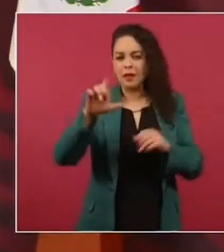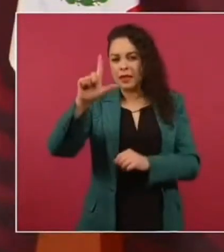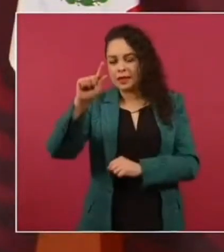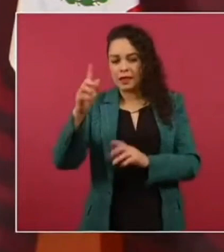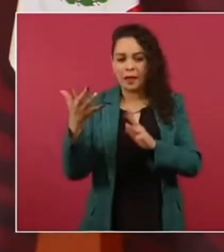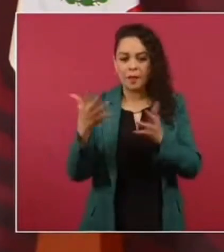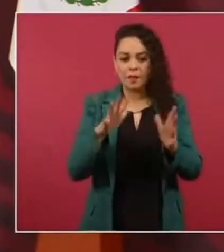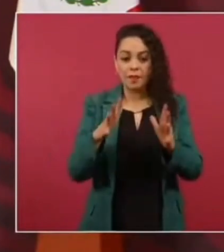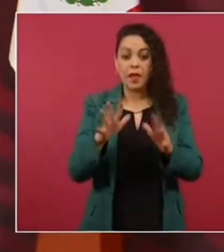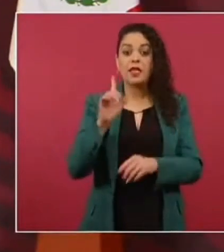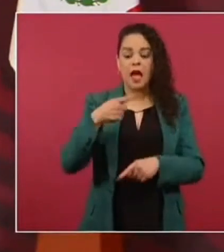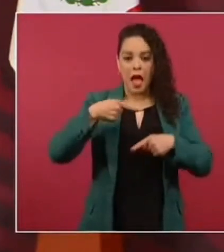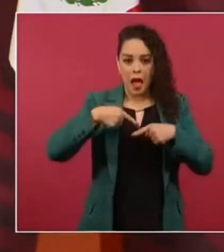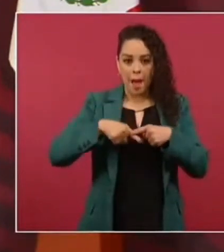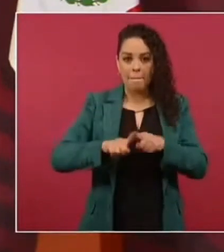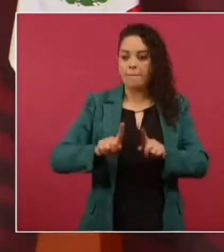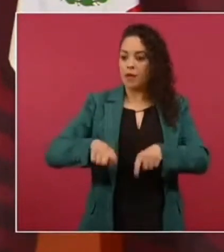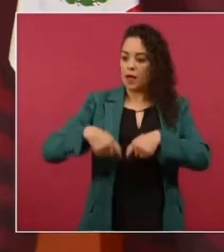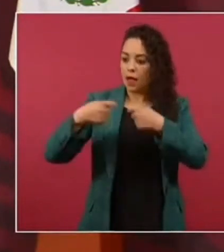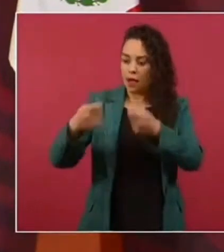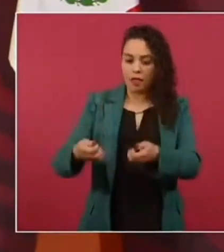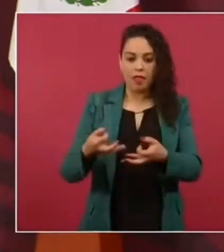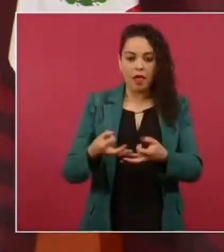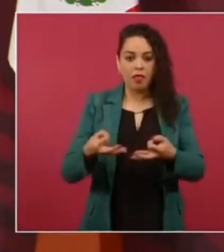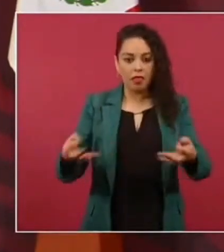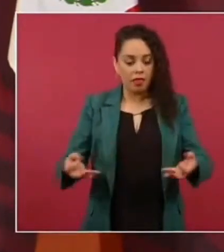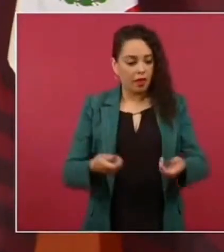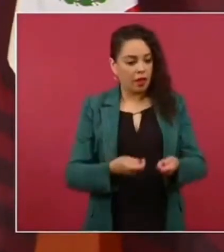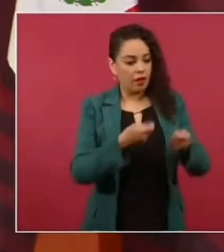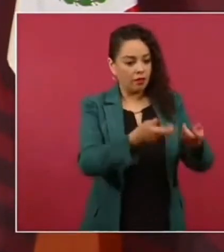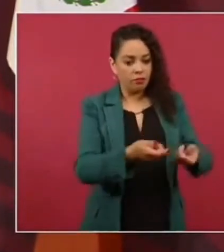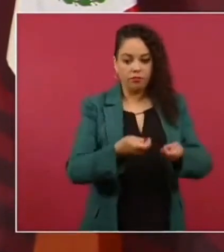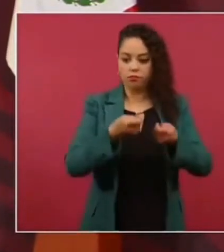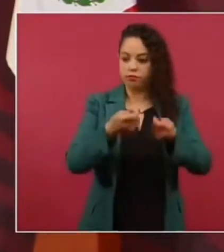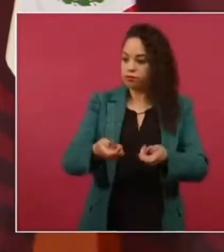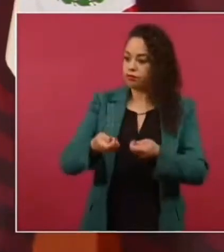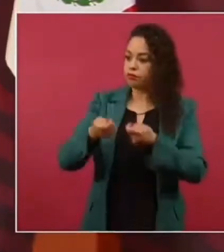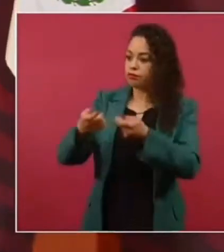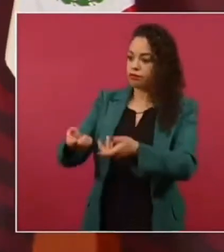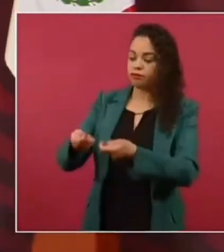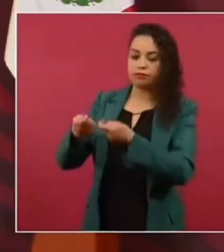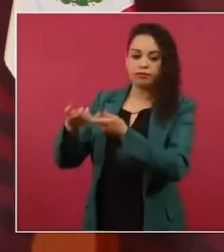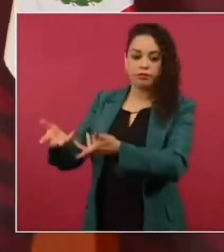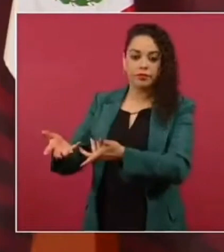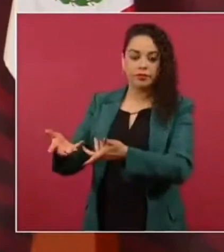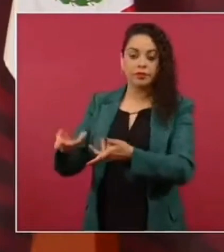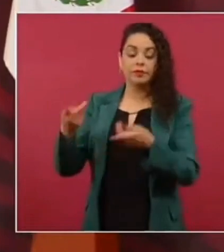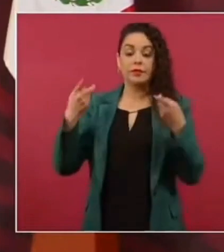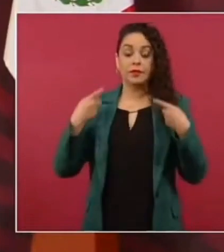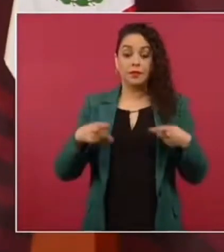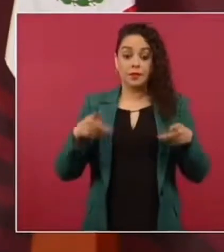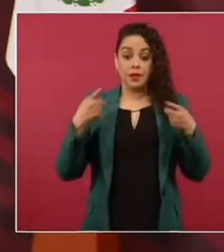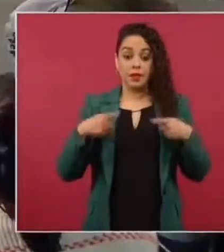entregarse tierras a colonos que llegan de